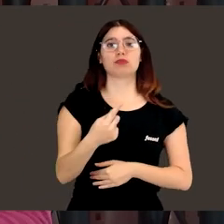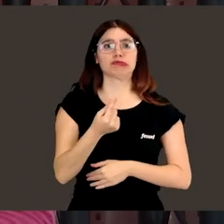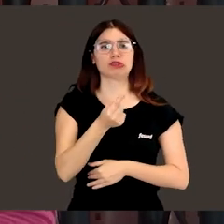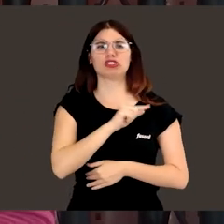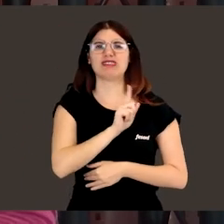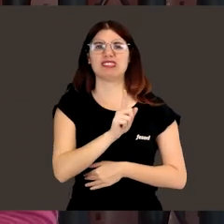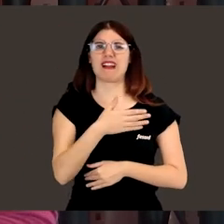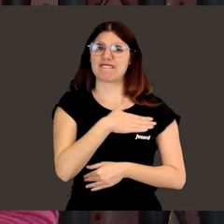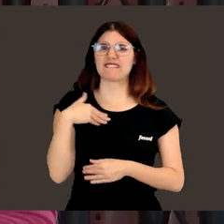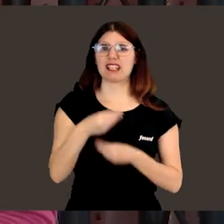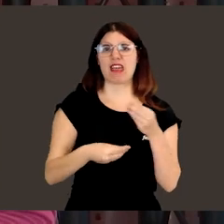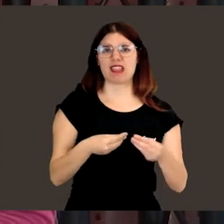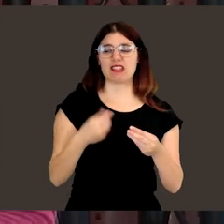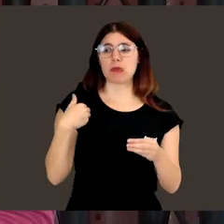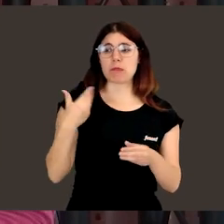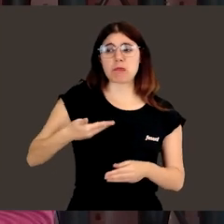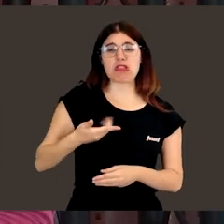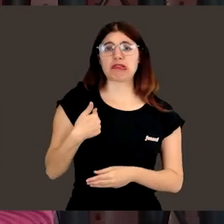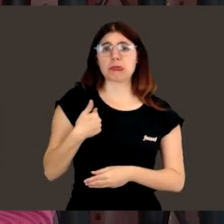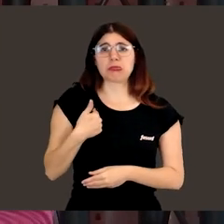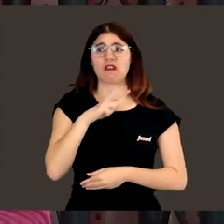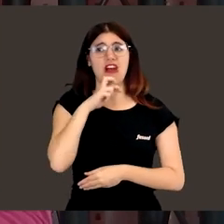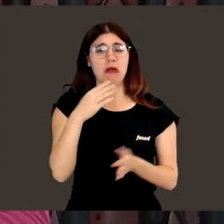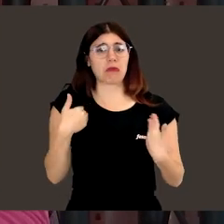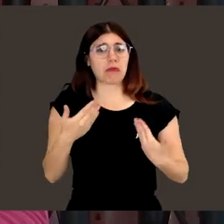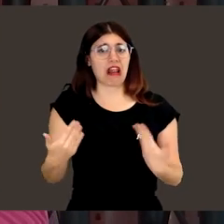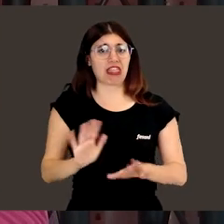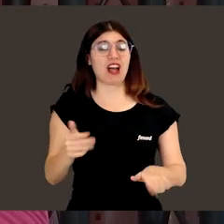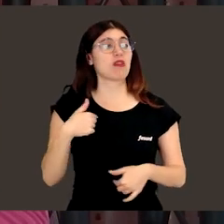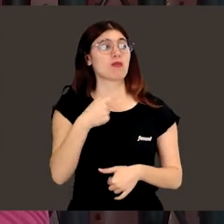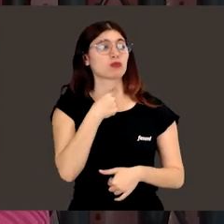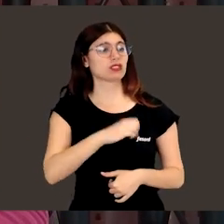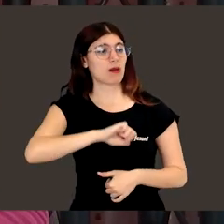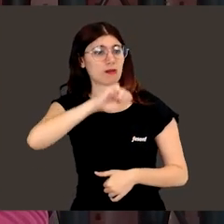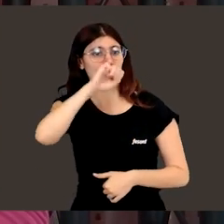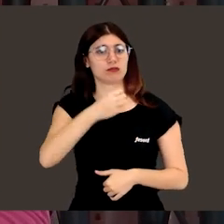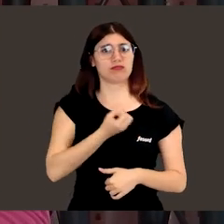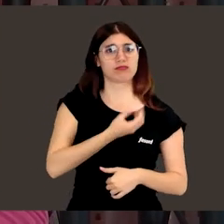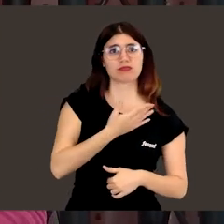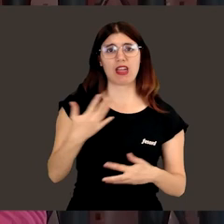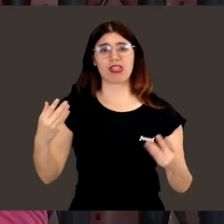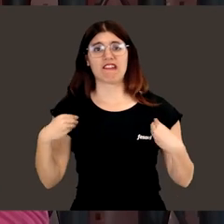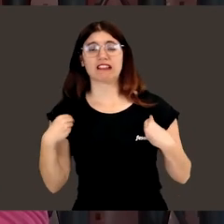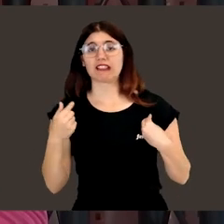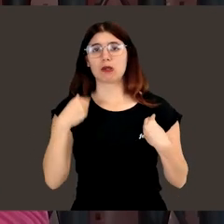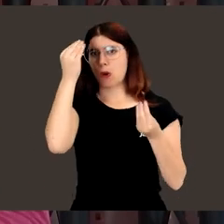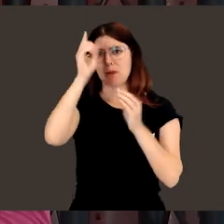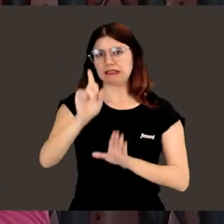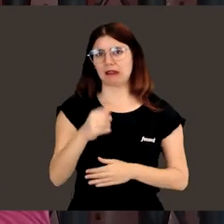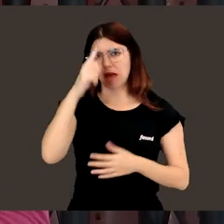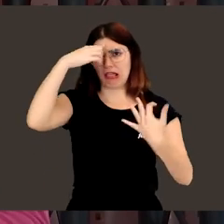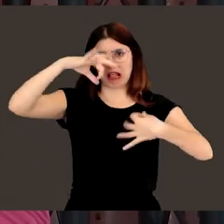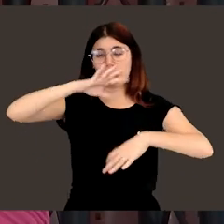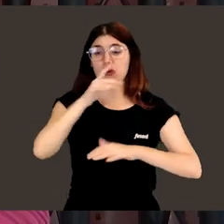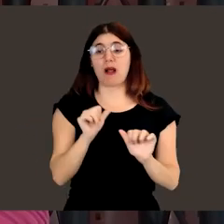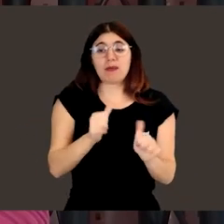realmente no sentí que lo que estaba haciendo era importante y que lo que estaba haciendo además me gustaba, me llenaba la vida, me divertía, me